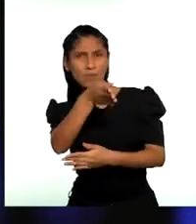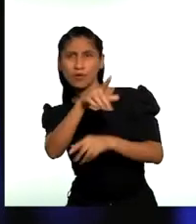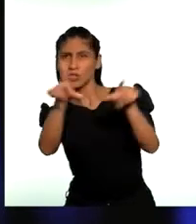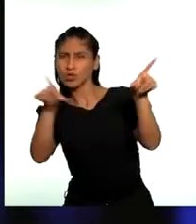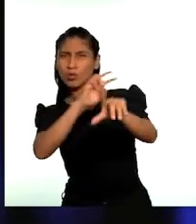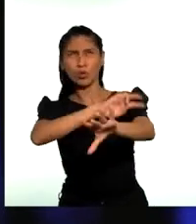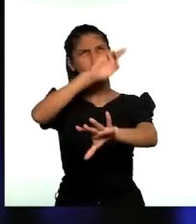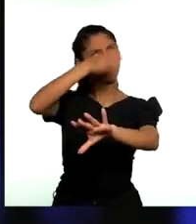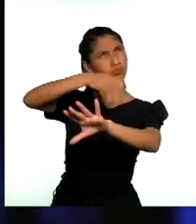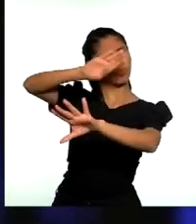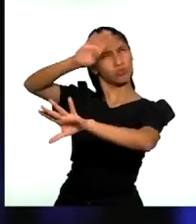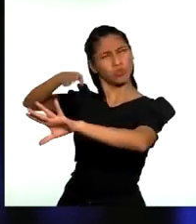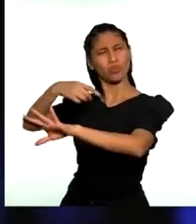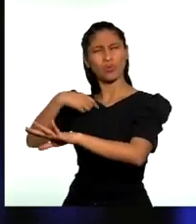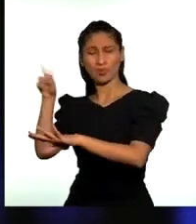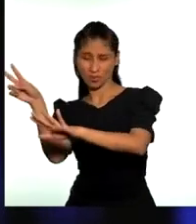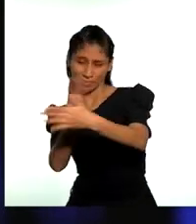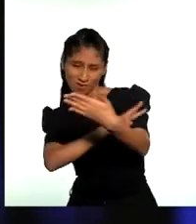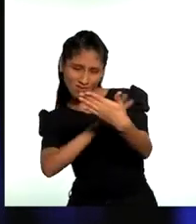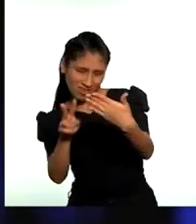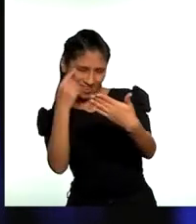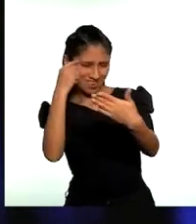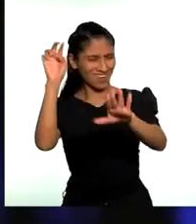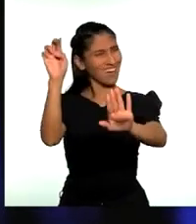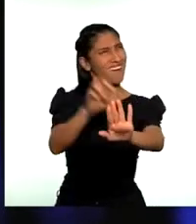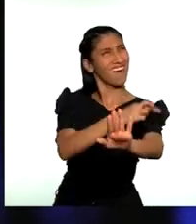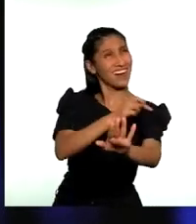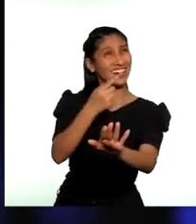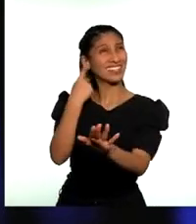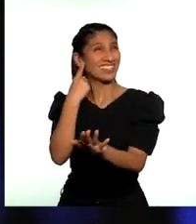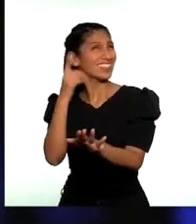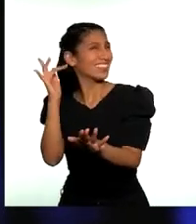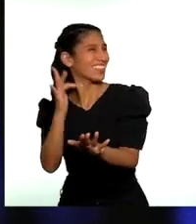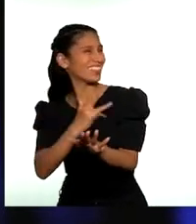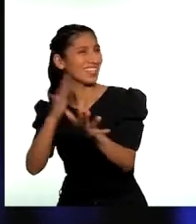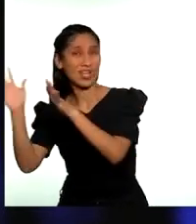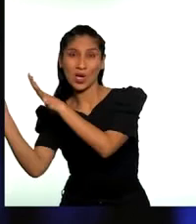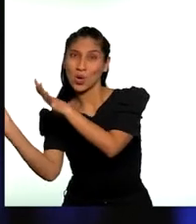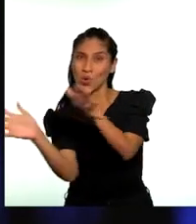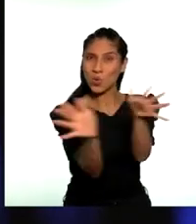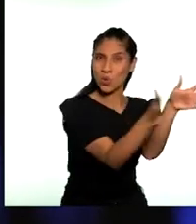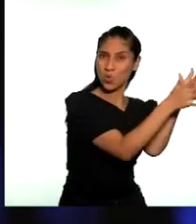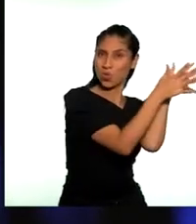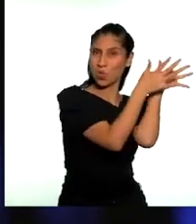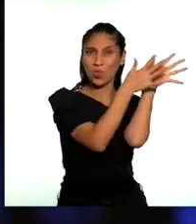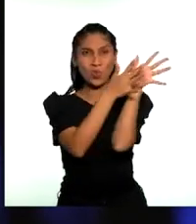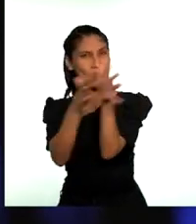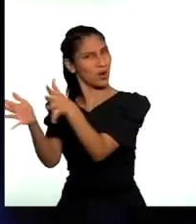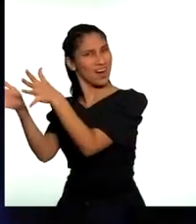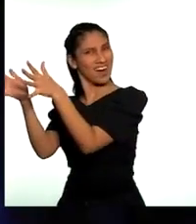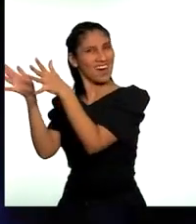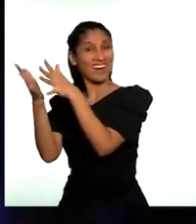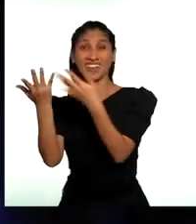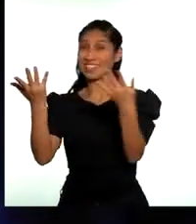mientras leí este poema, pude casi sentir el soplo de la lada y ver la tela semiurdida de la niebla.